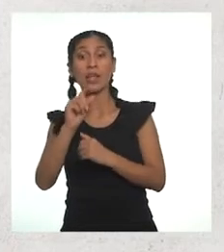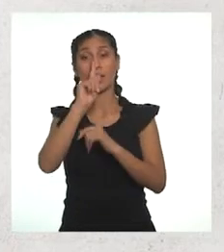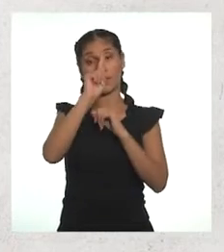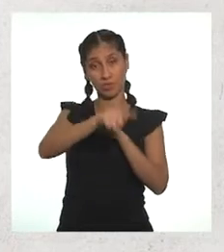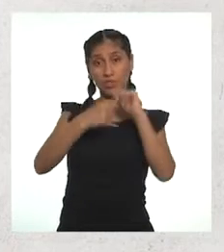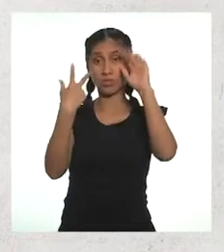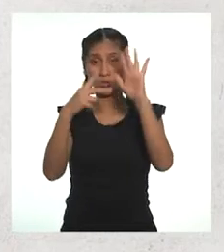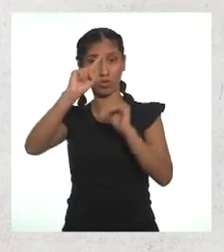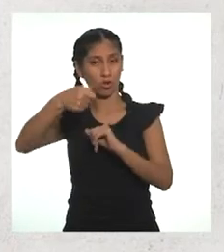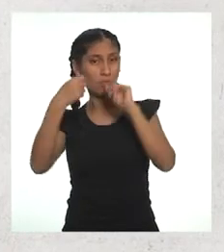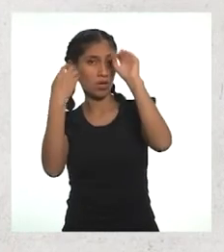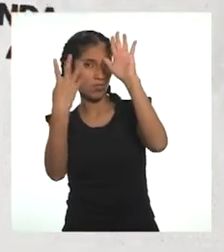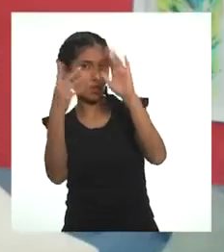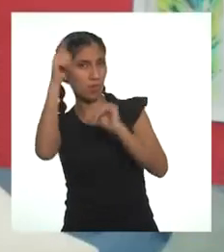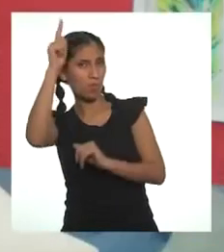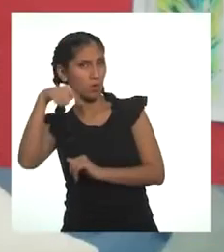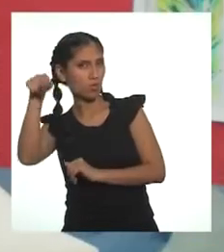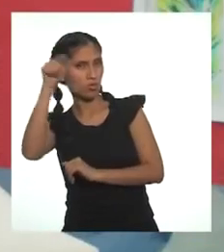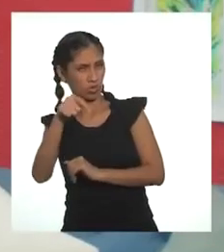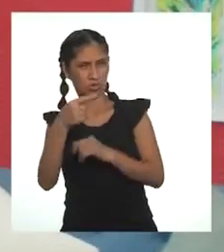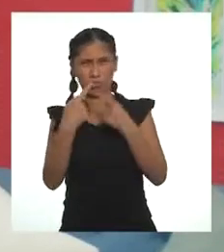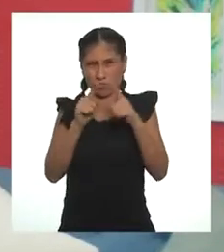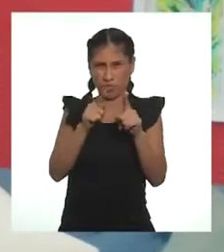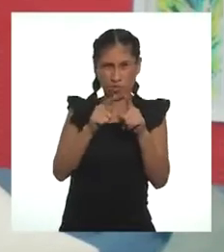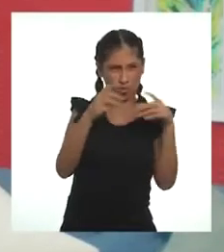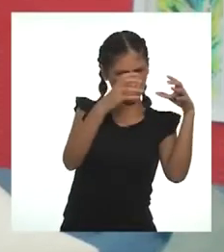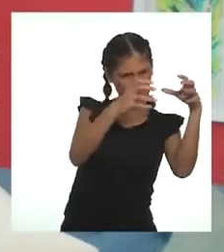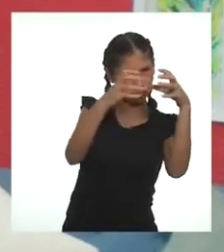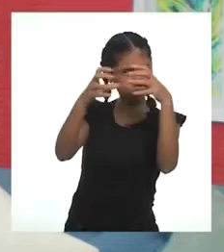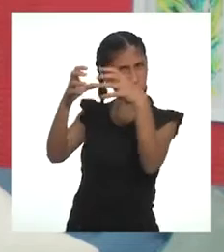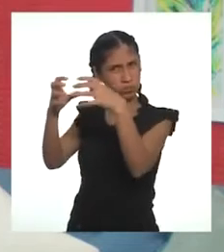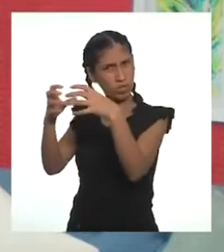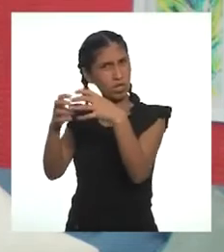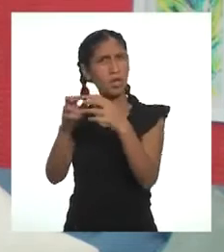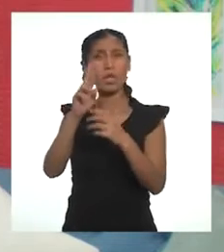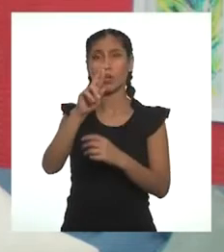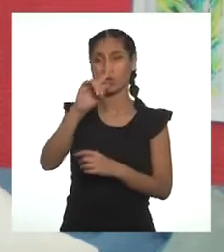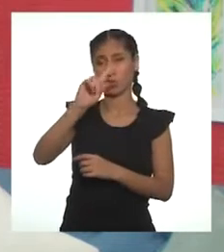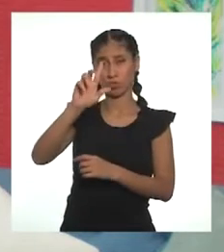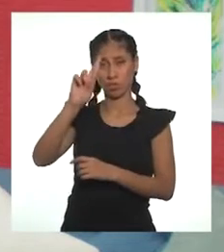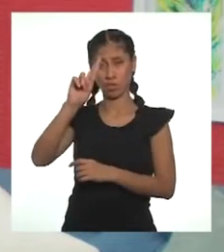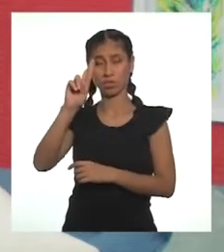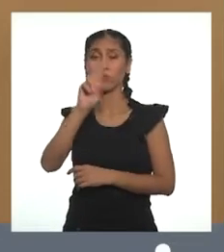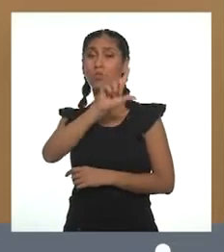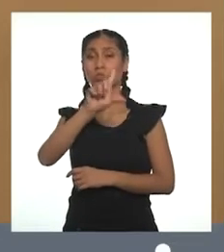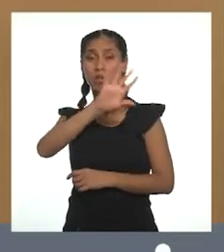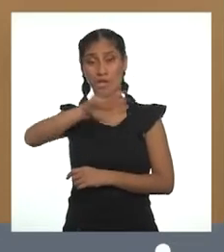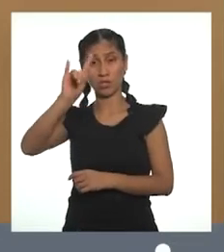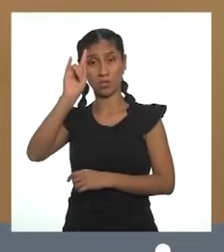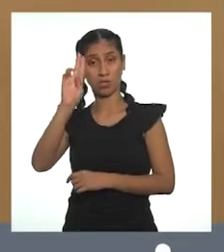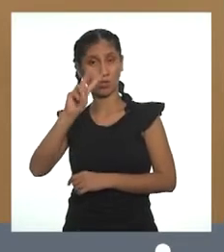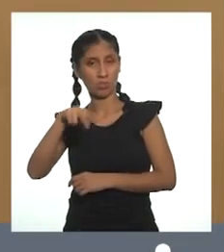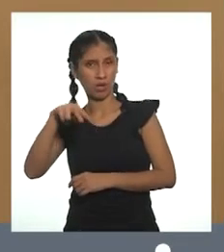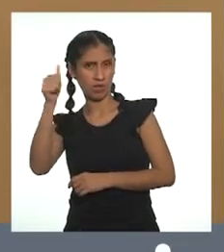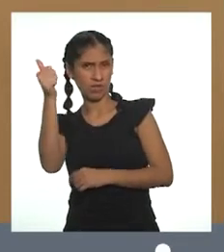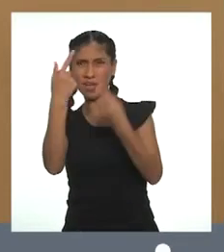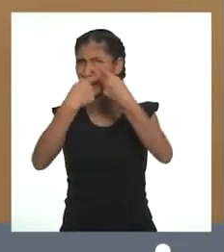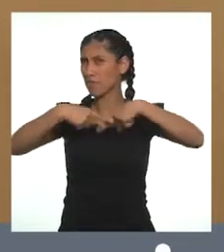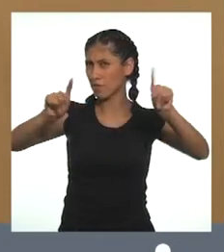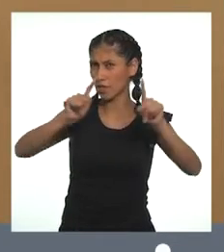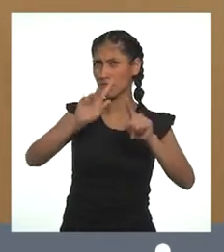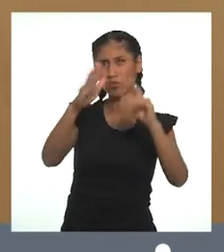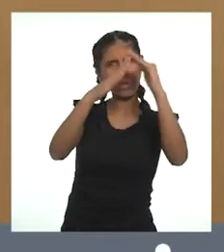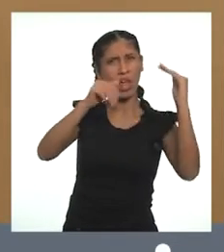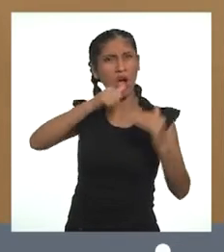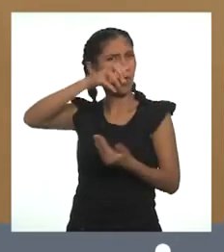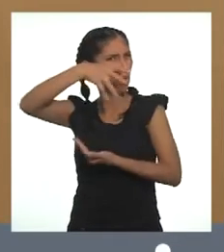,9%. ¿Y por qué existirán esas diferencias de cobertura entre las zonas urbana y rural? Es una buena pregunta,